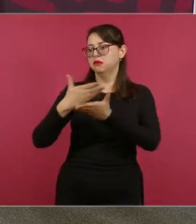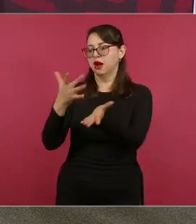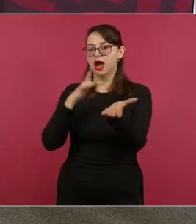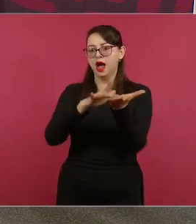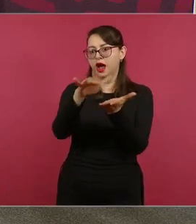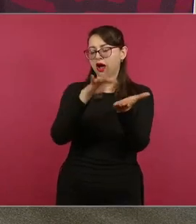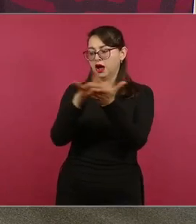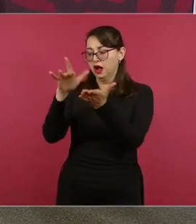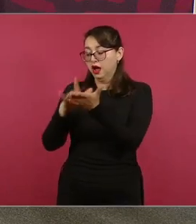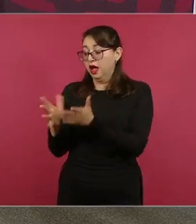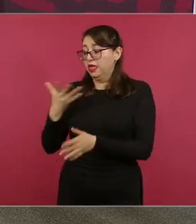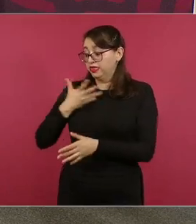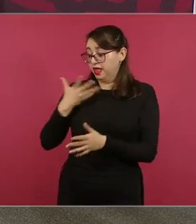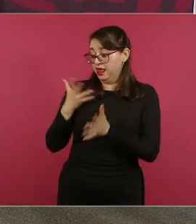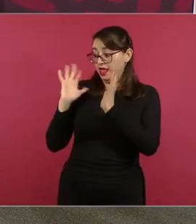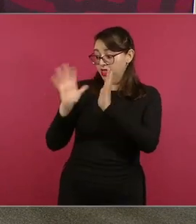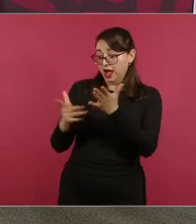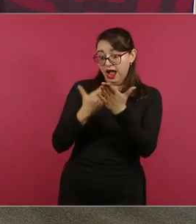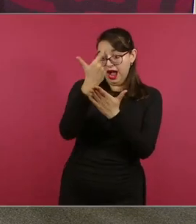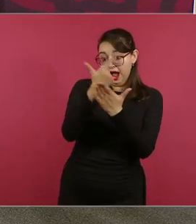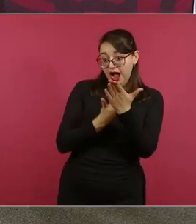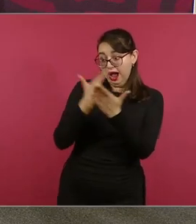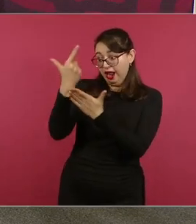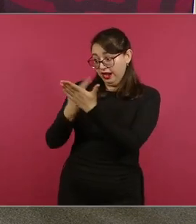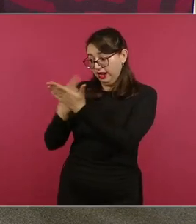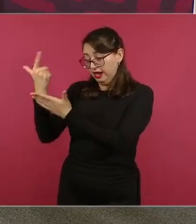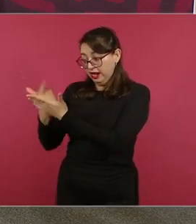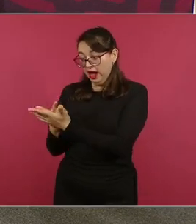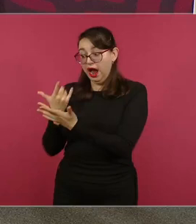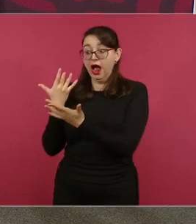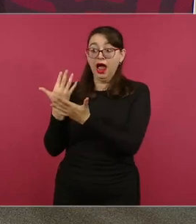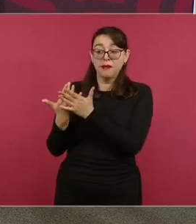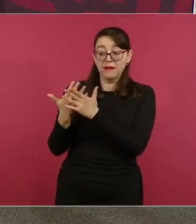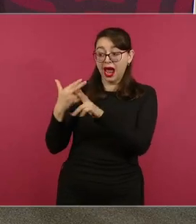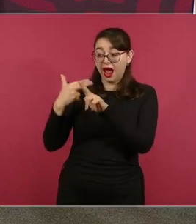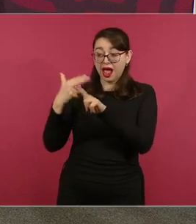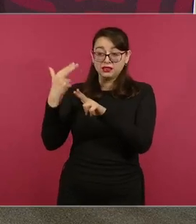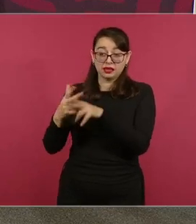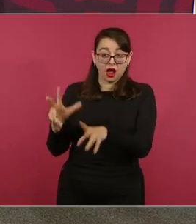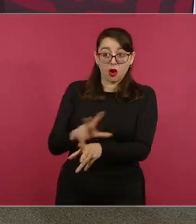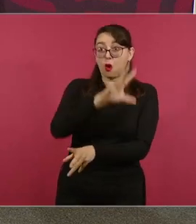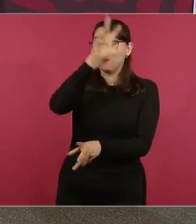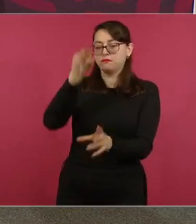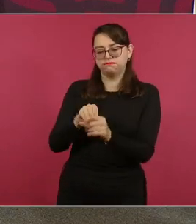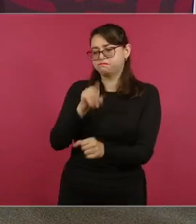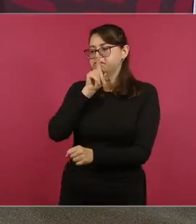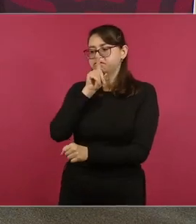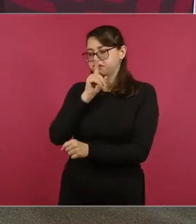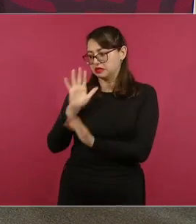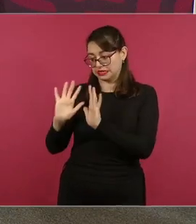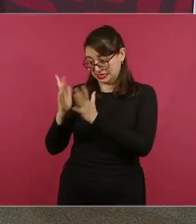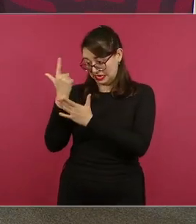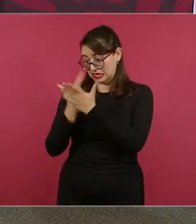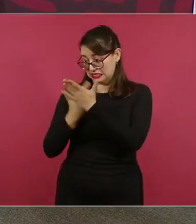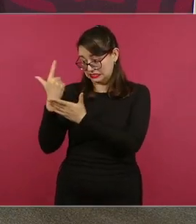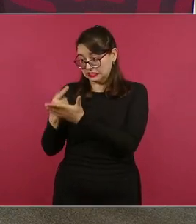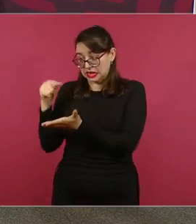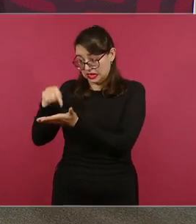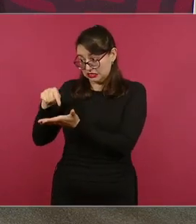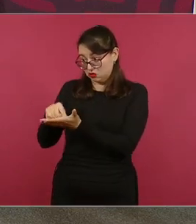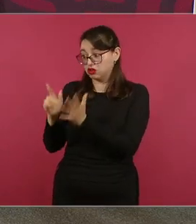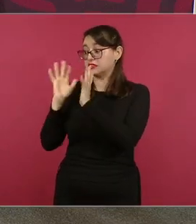demore el apoyo a la gente. Tenemos ya